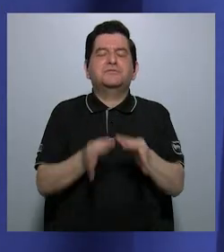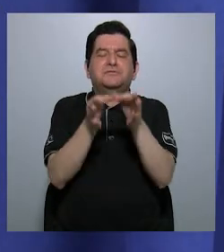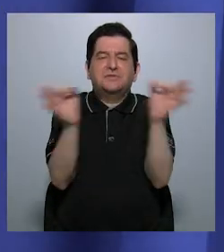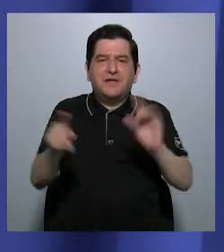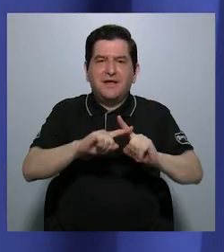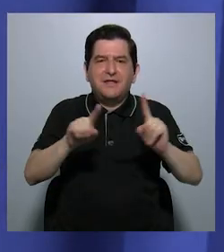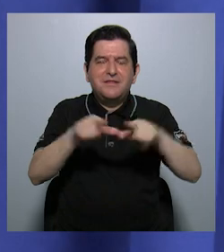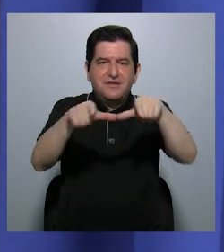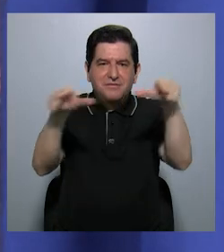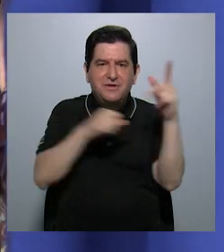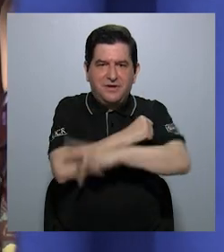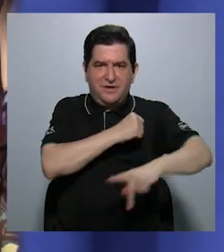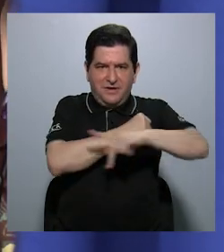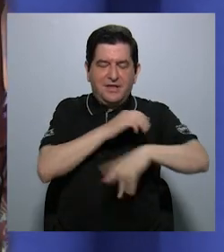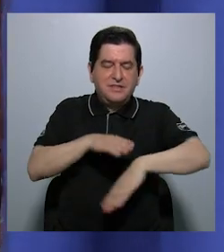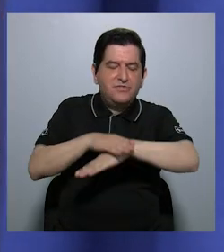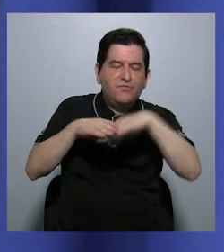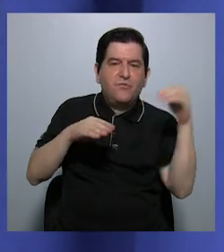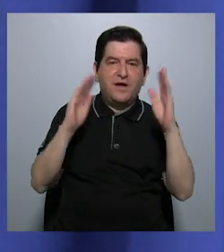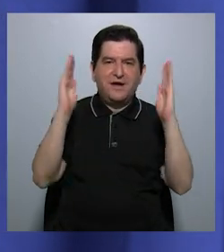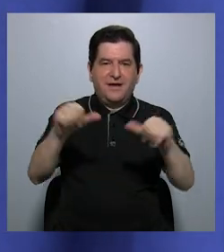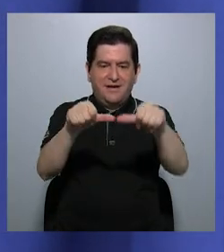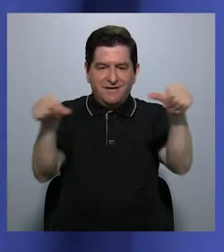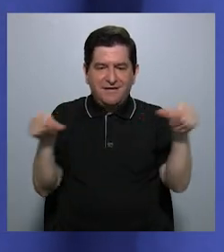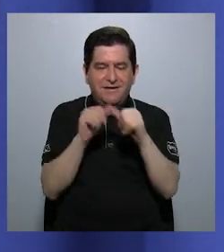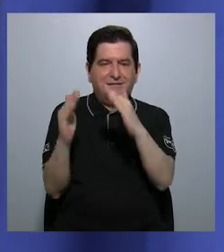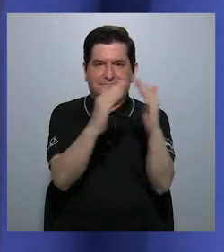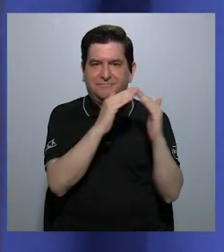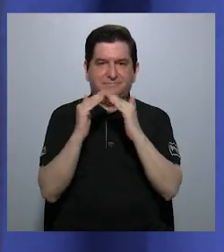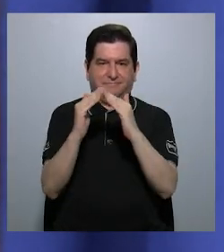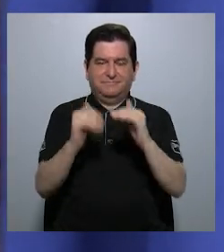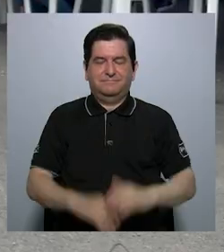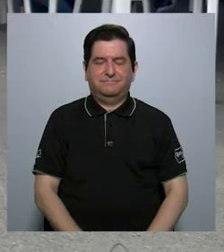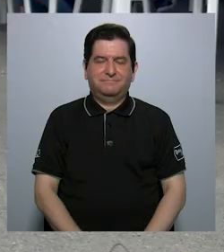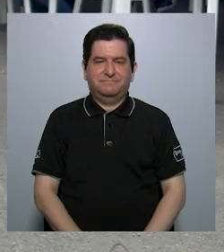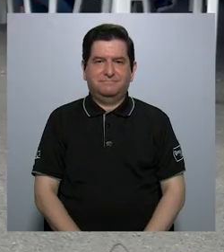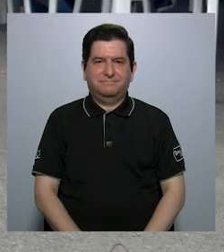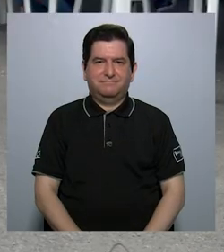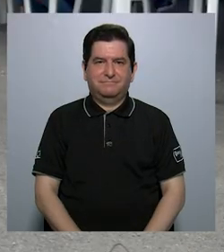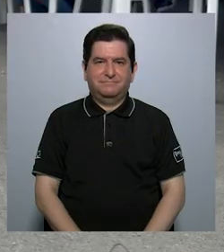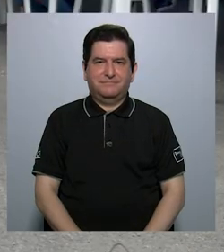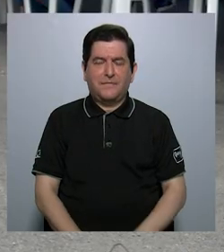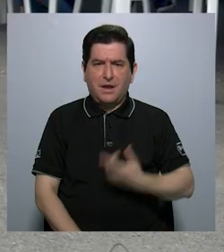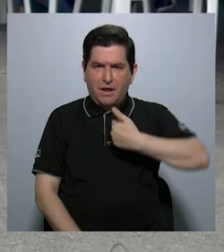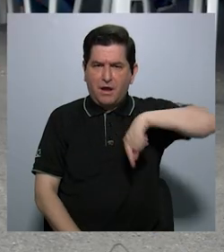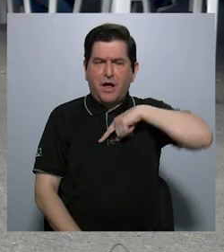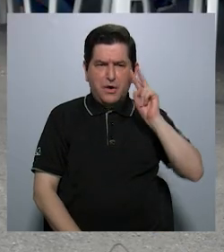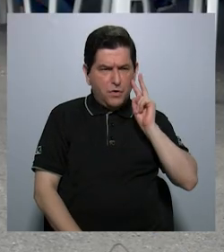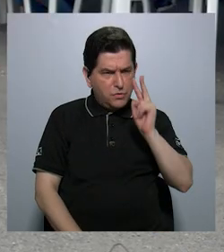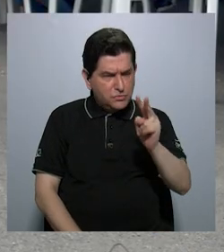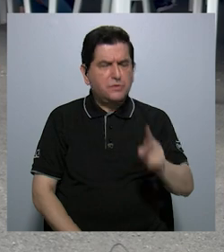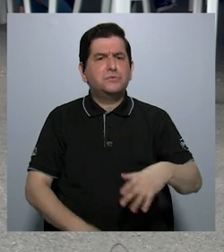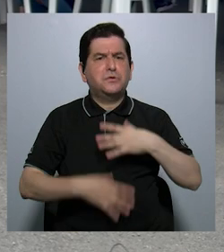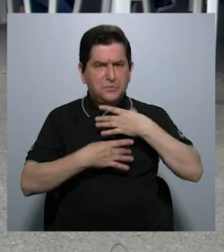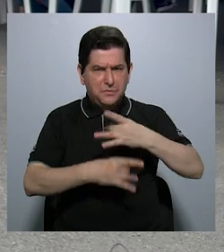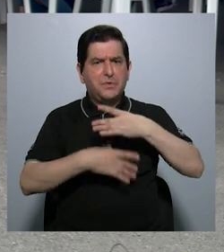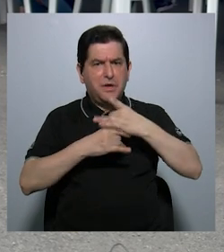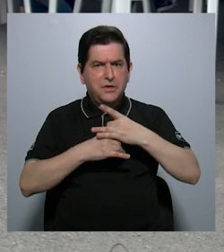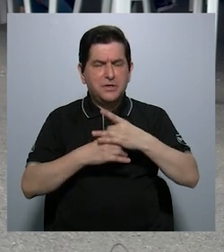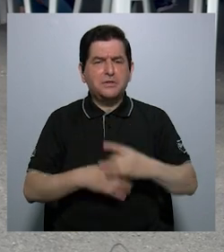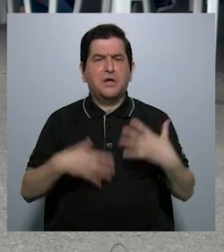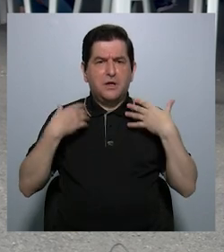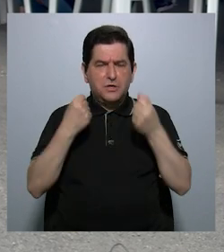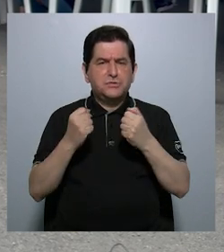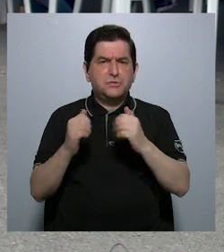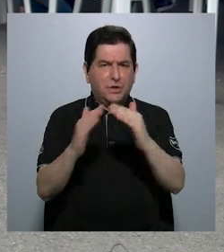gratuita en diferentes zonas del país, fuera del gran área metropolitana. Miramos que se están interesando por